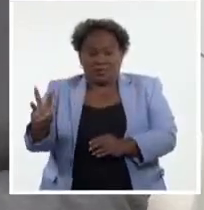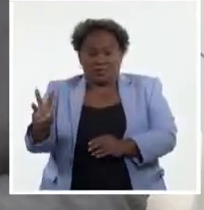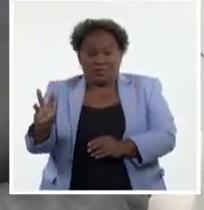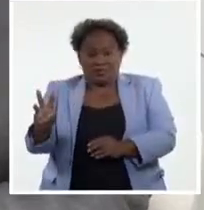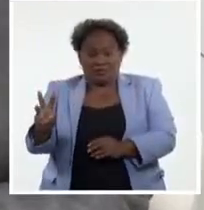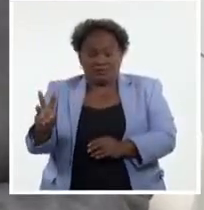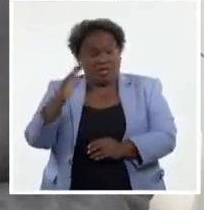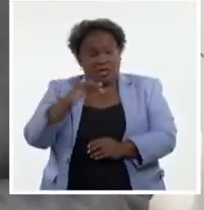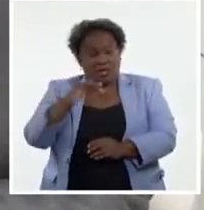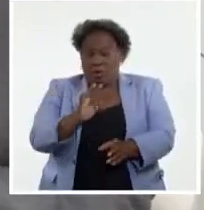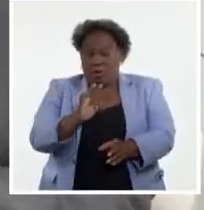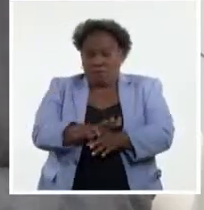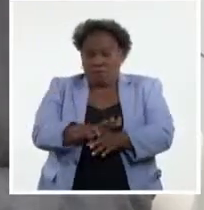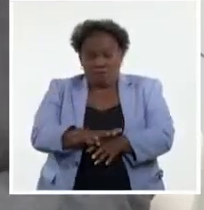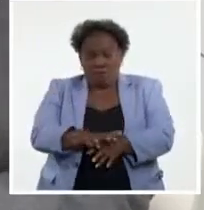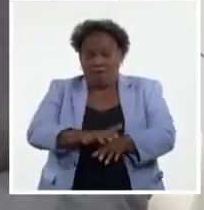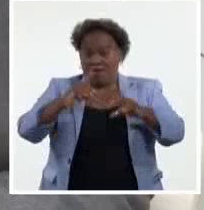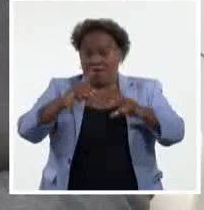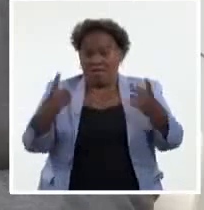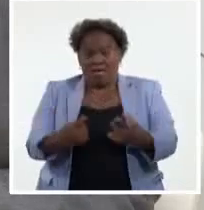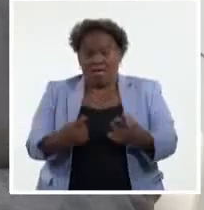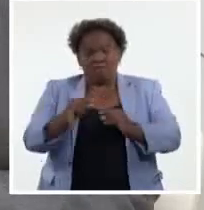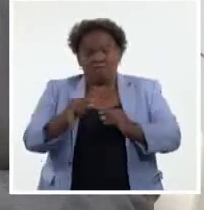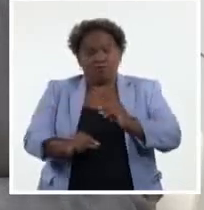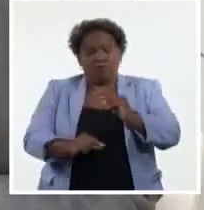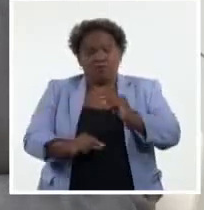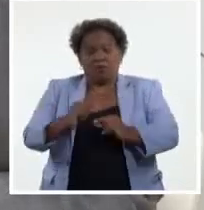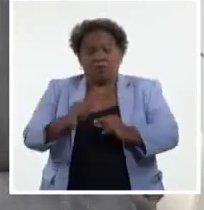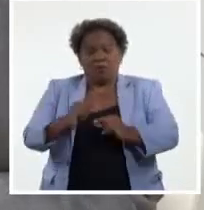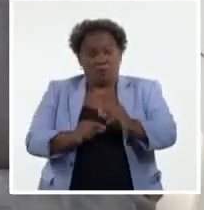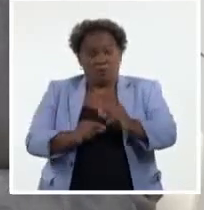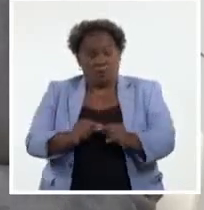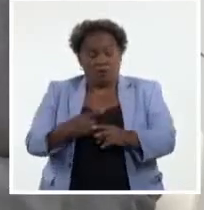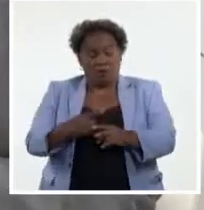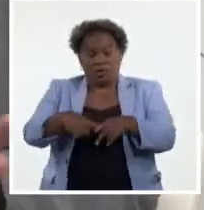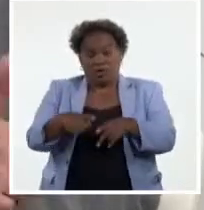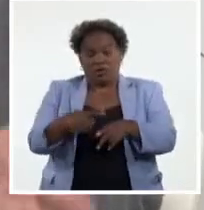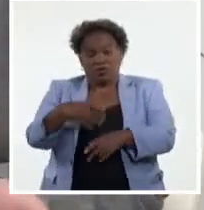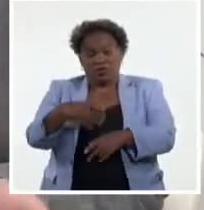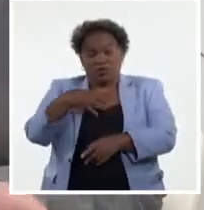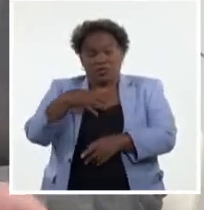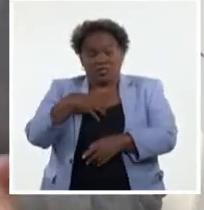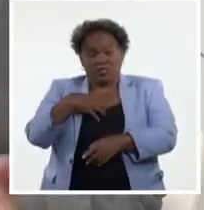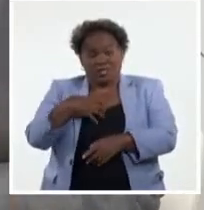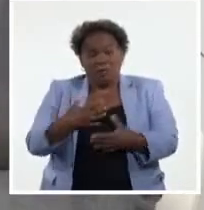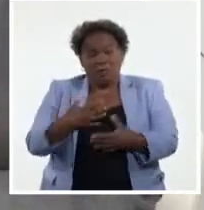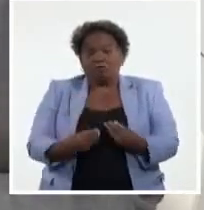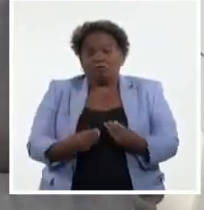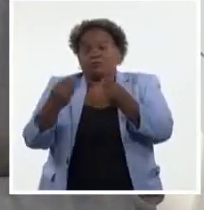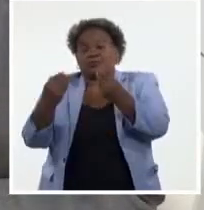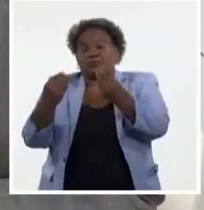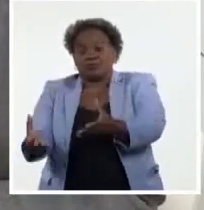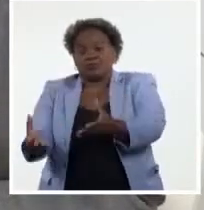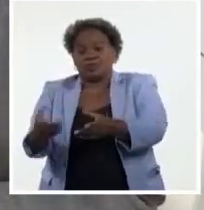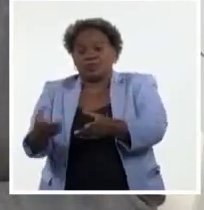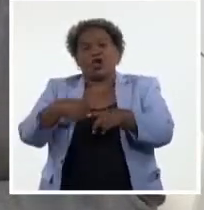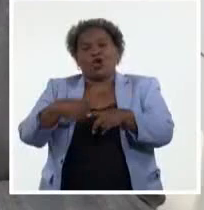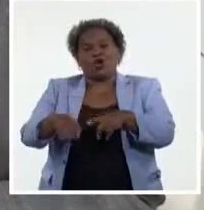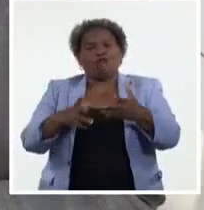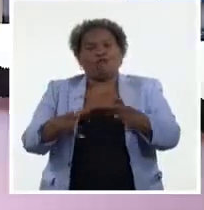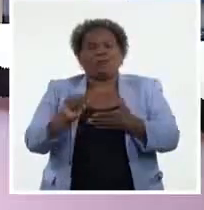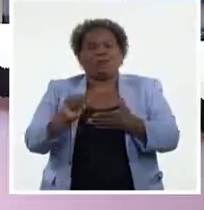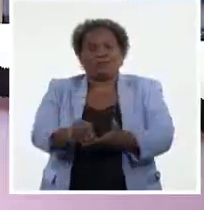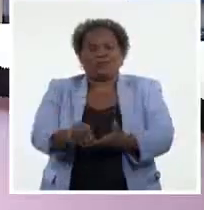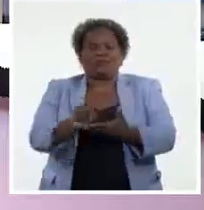que no la vamos a iniciar de manera masiva? Tenemos que ir poco a poco porque realmente los recursos de que disponemos se han puesto a disposición, como decía, de otras modalidades de